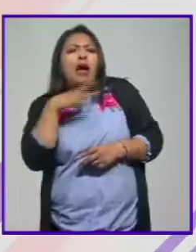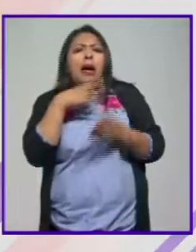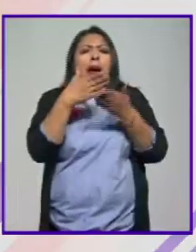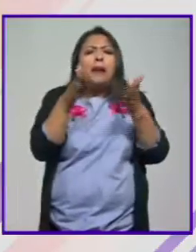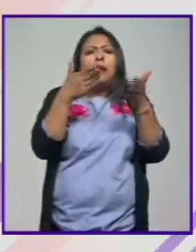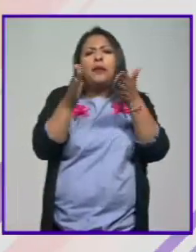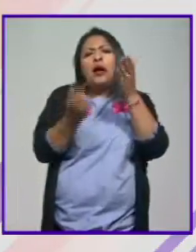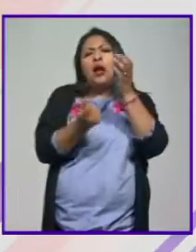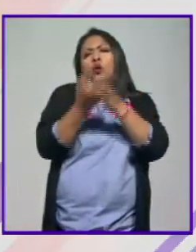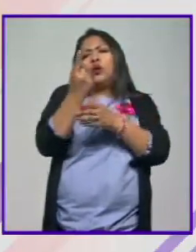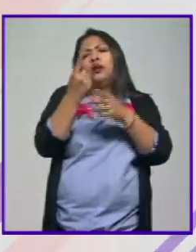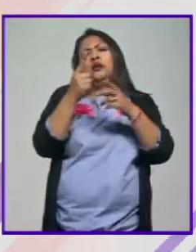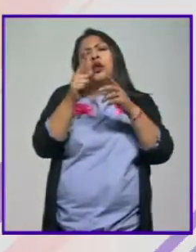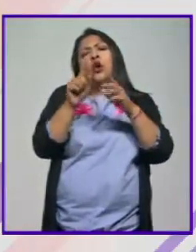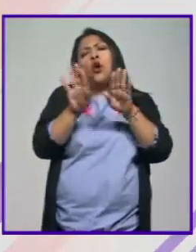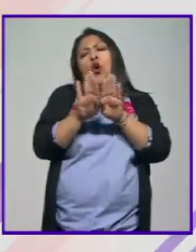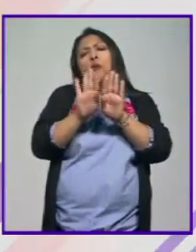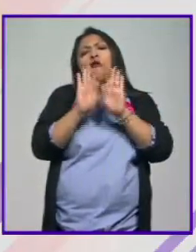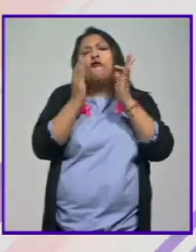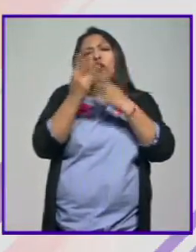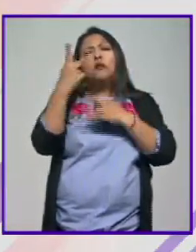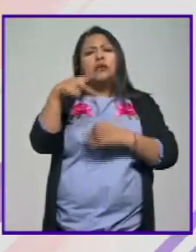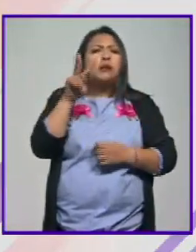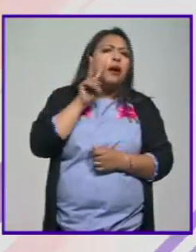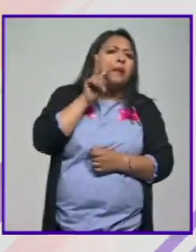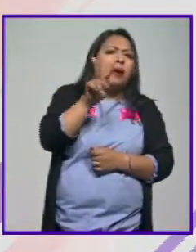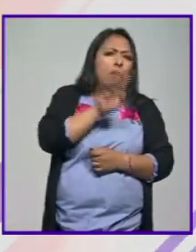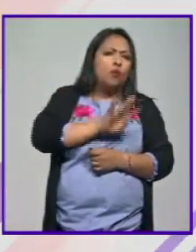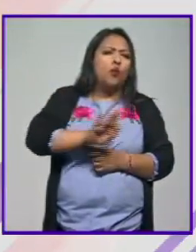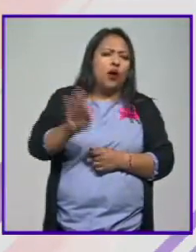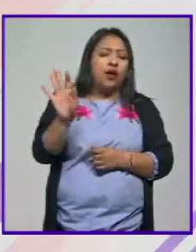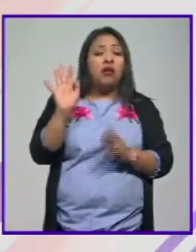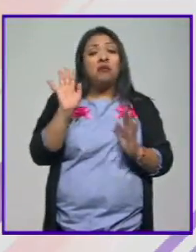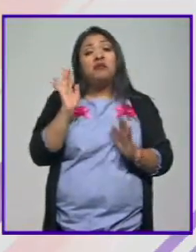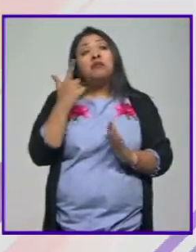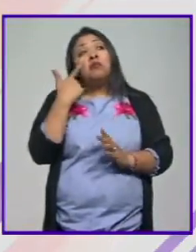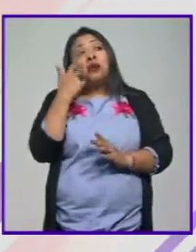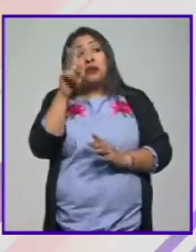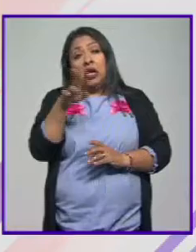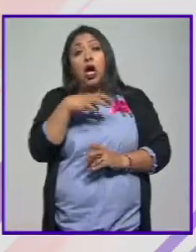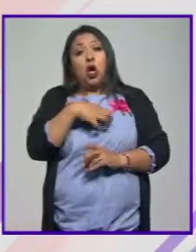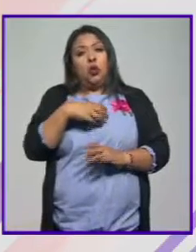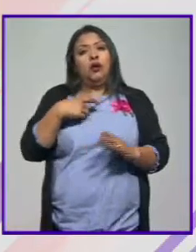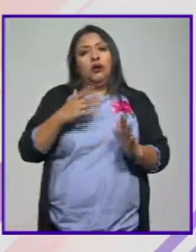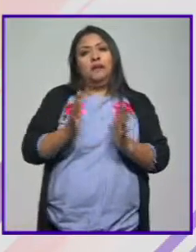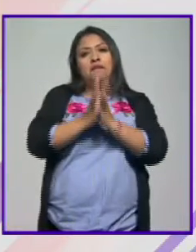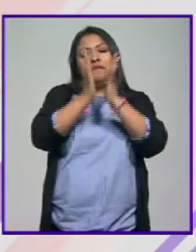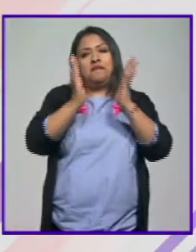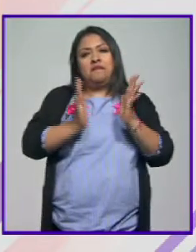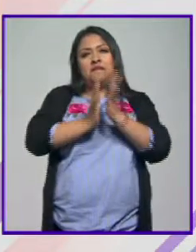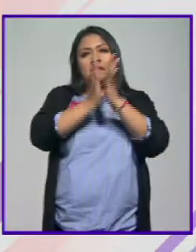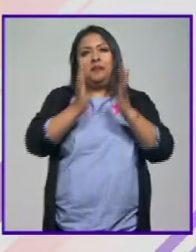abriendo algunas otras ventanas, algunas otras posibilidades, que pues estaremos muy contentos de participar.